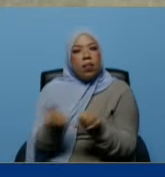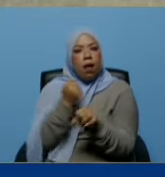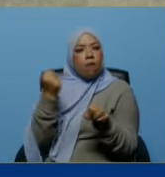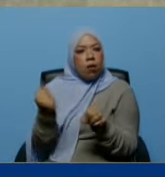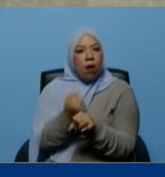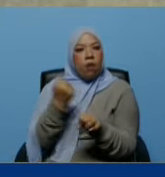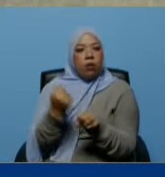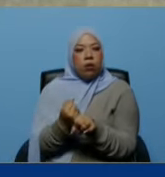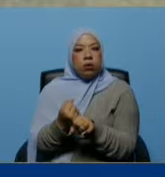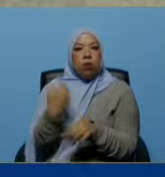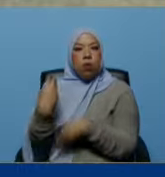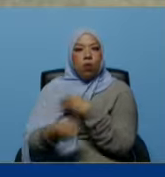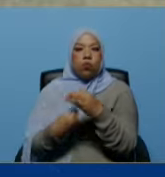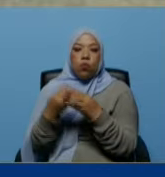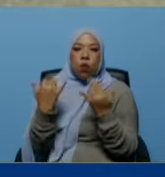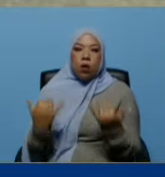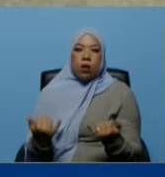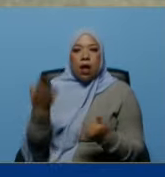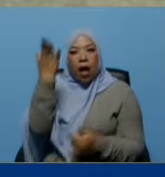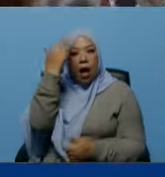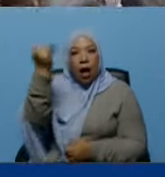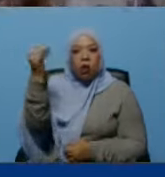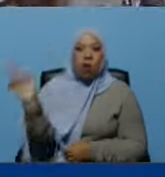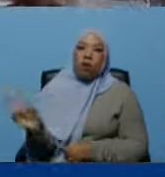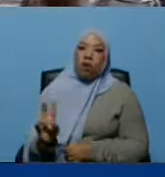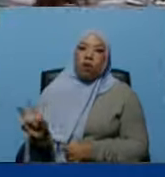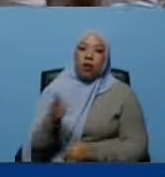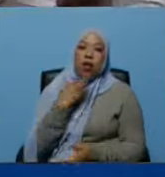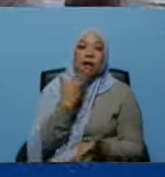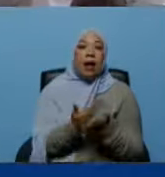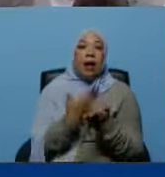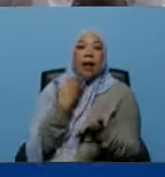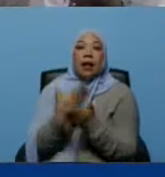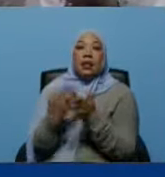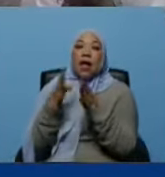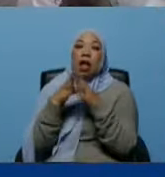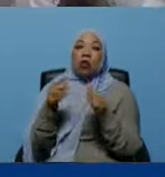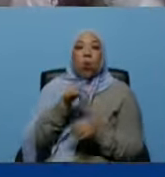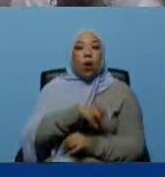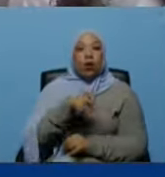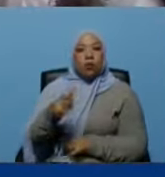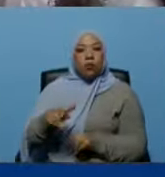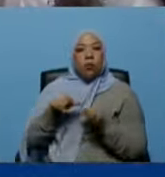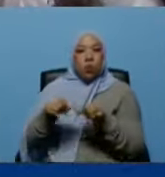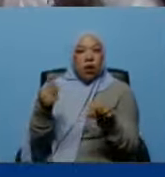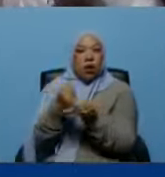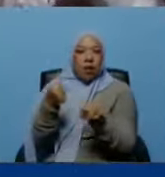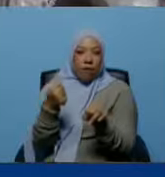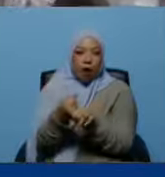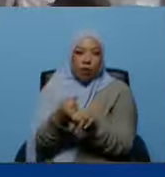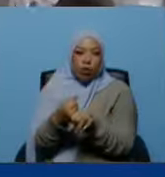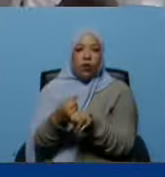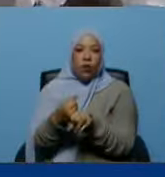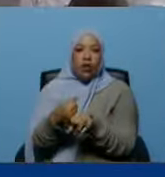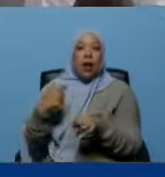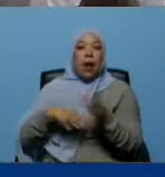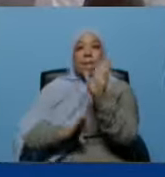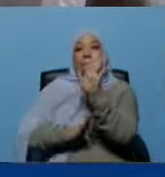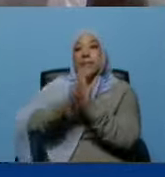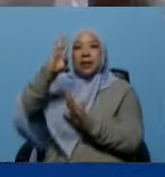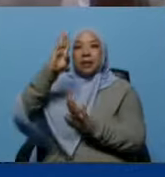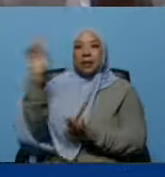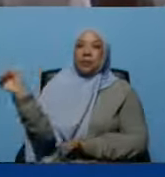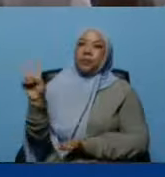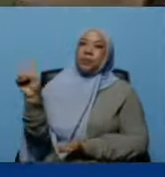y lo vamos a lograr que Dios bendiga Venezuela muchas gracias a todos y todas seguimos trabajando seguimos avanzando